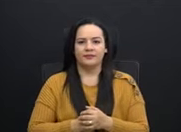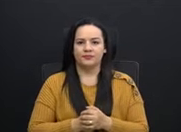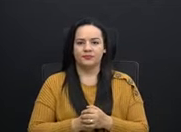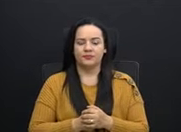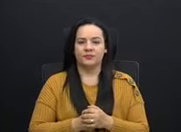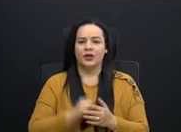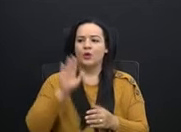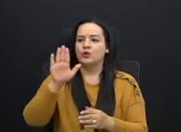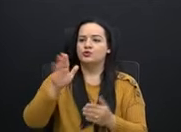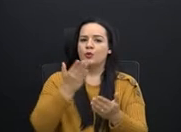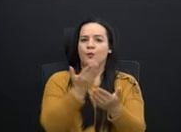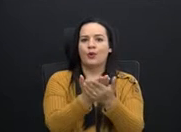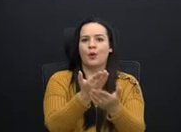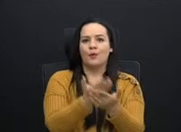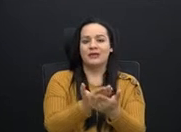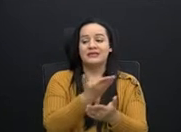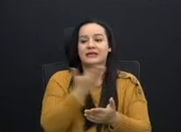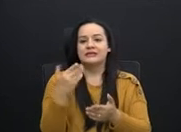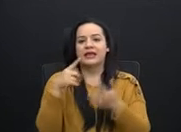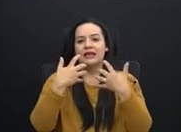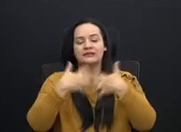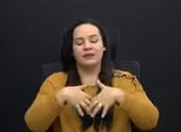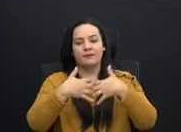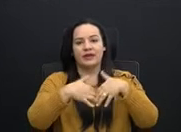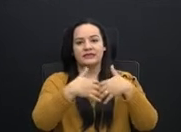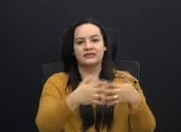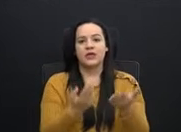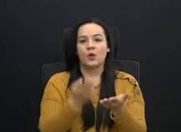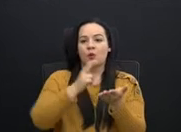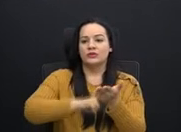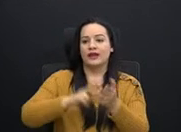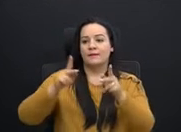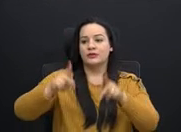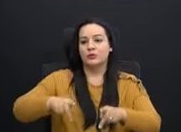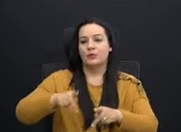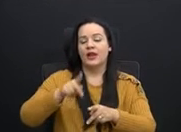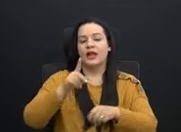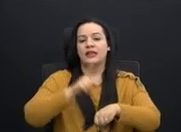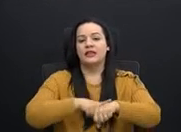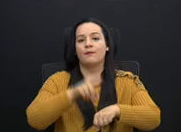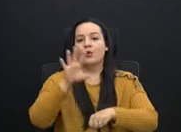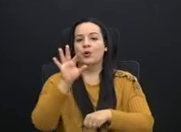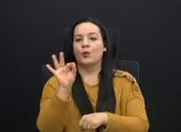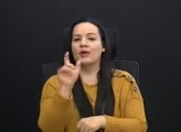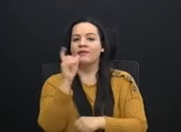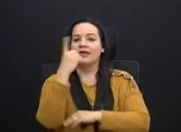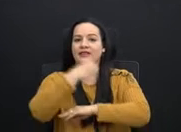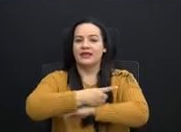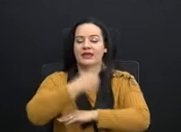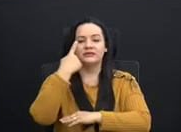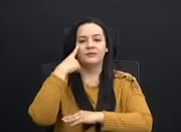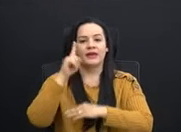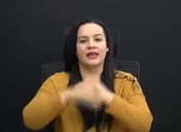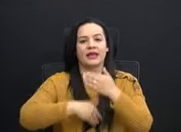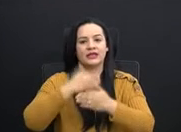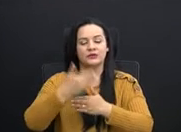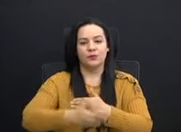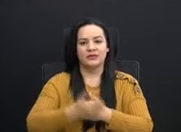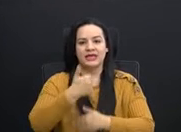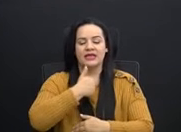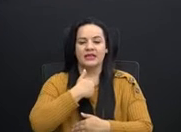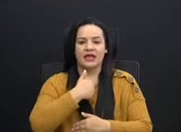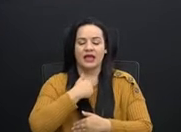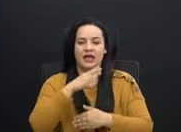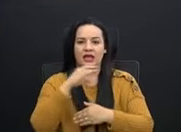Su propuesta es que las empresas contraten personal por nueve días para que después tengan que suspender o